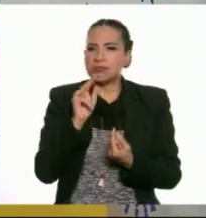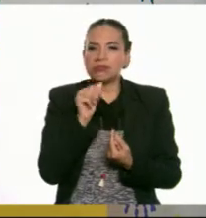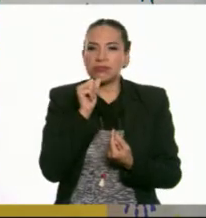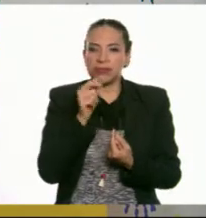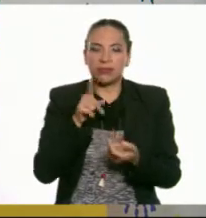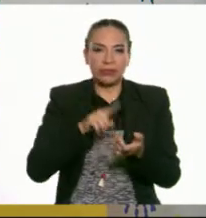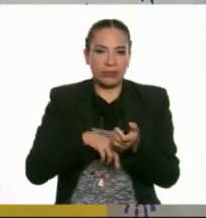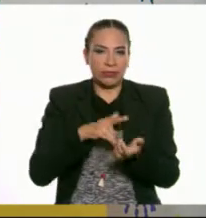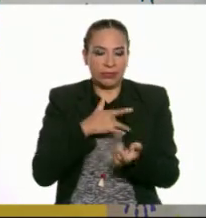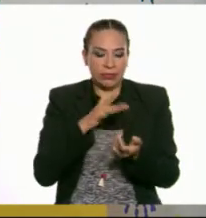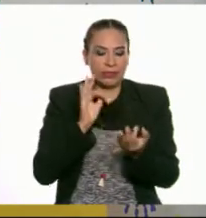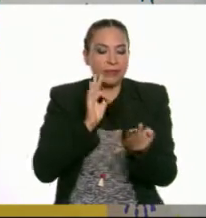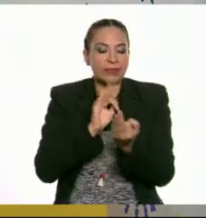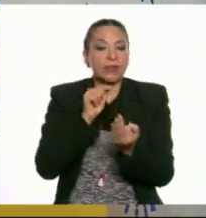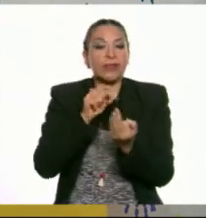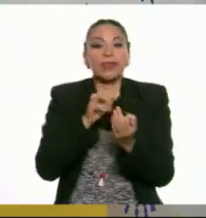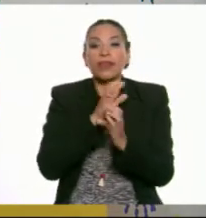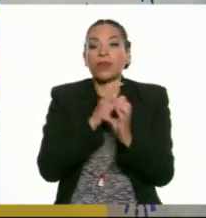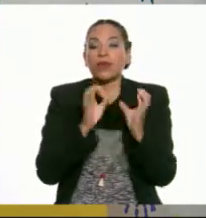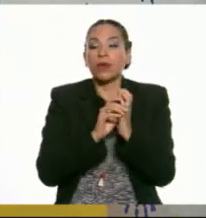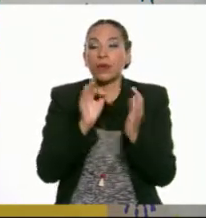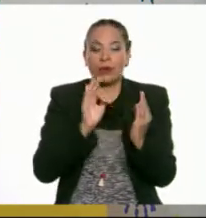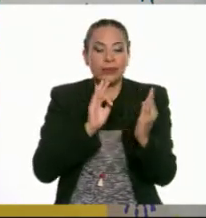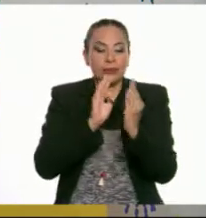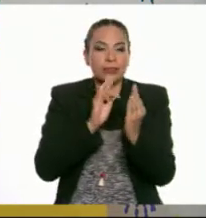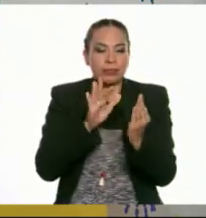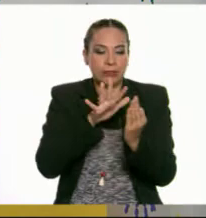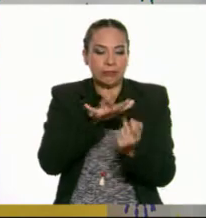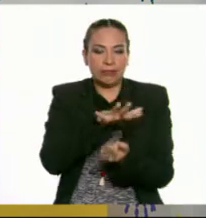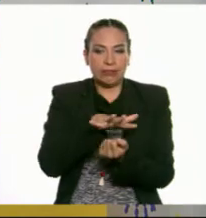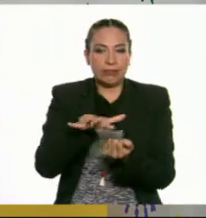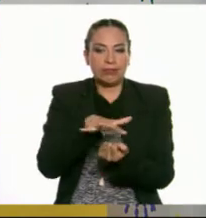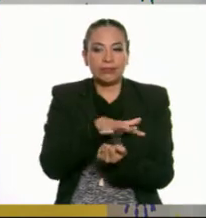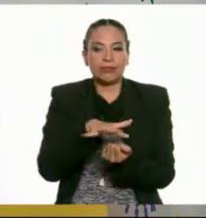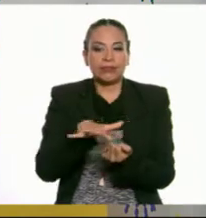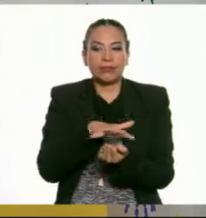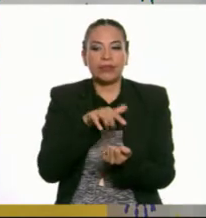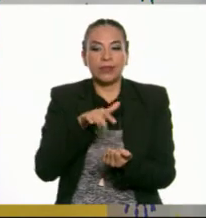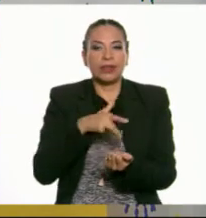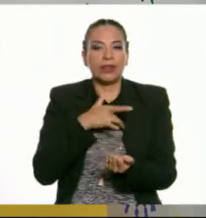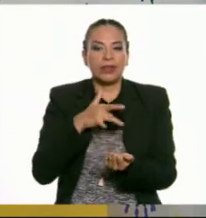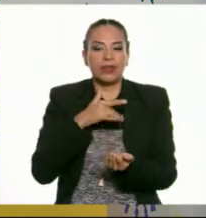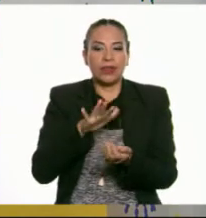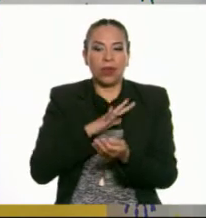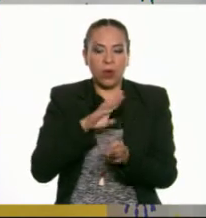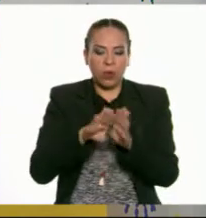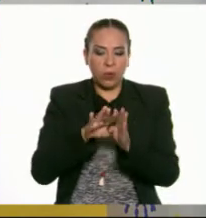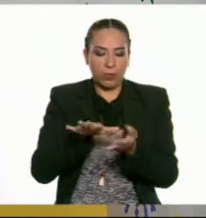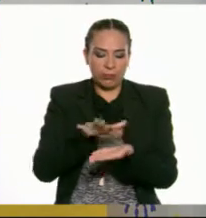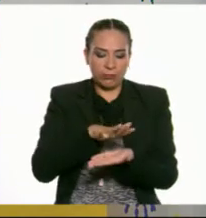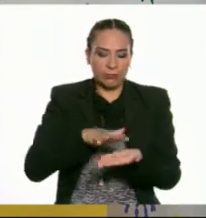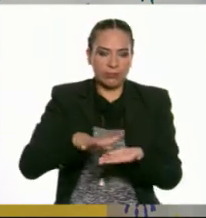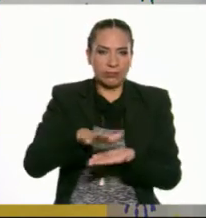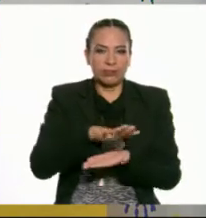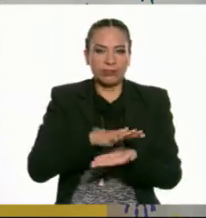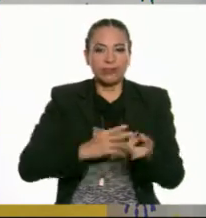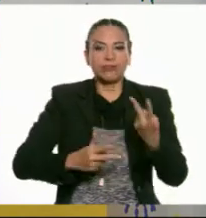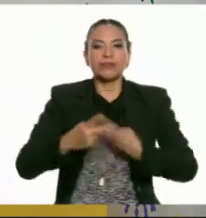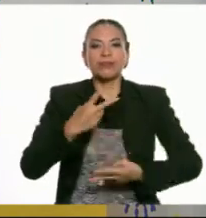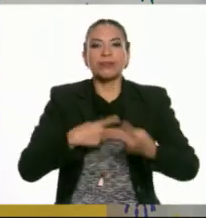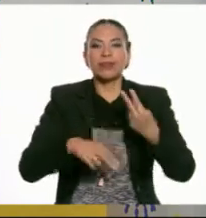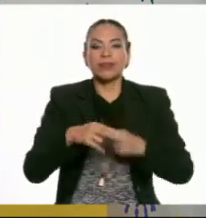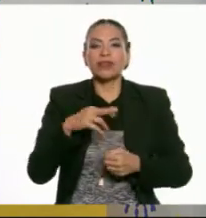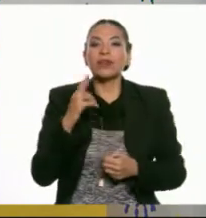pero está cerca del objeto. Cuando acercabas tu mano, esa interacción con el campo electromagnético generaba